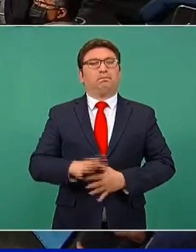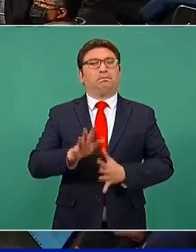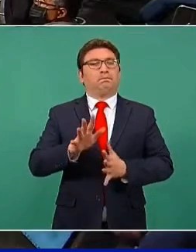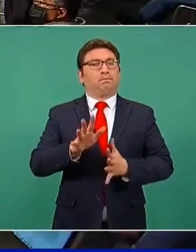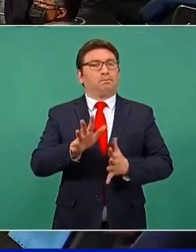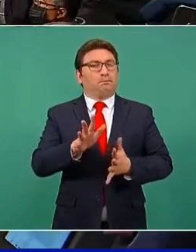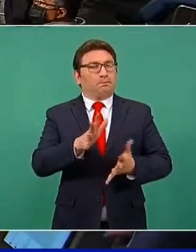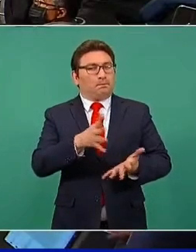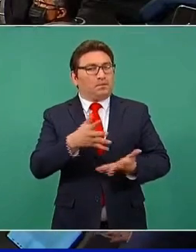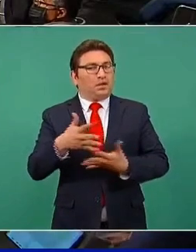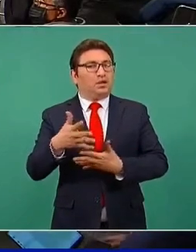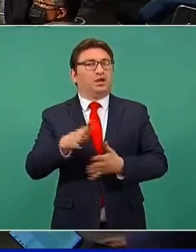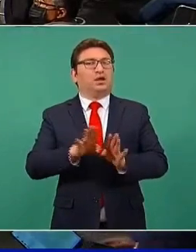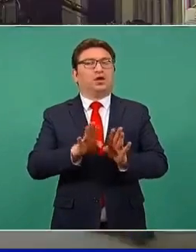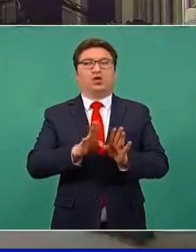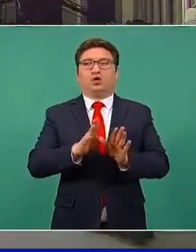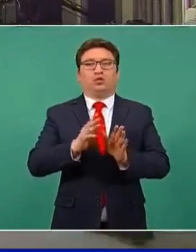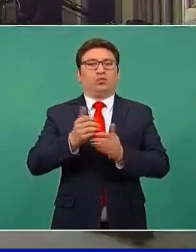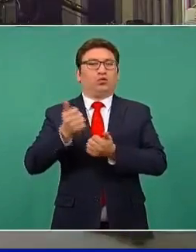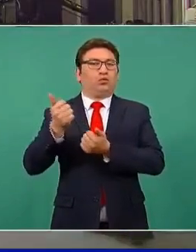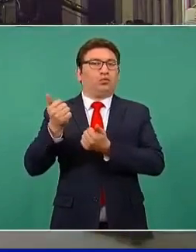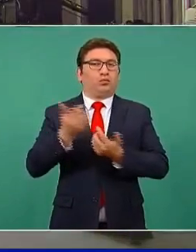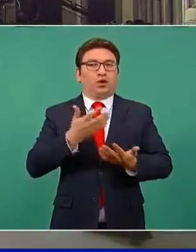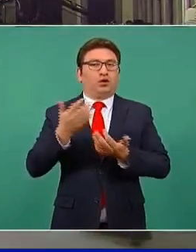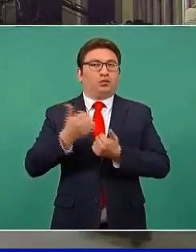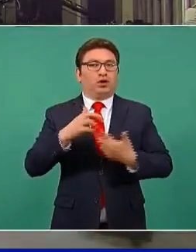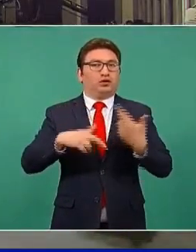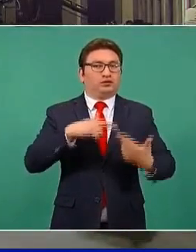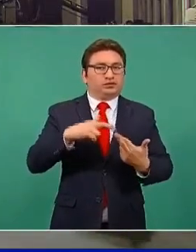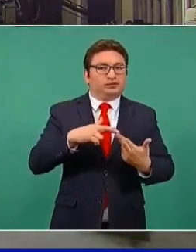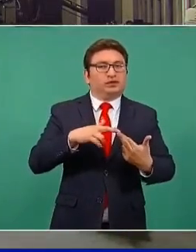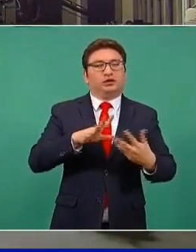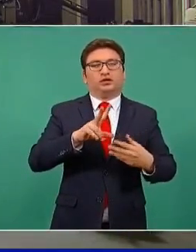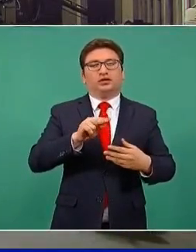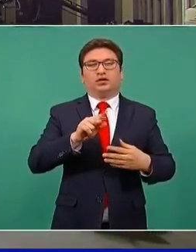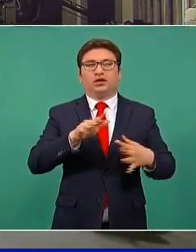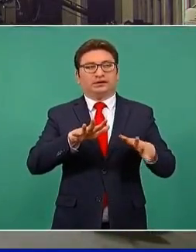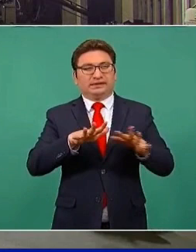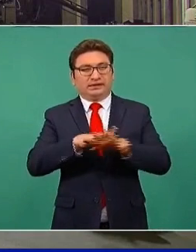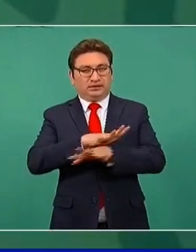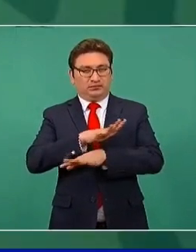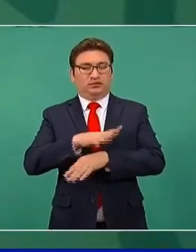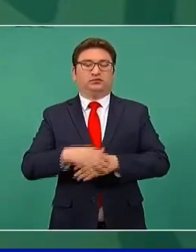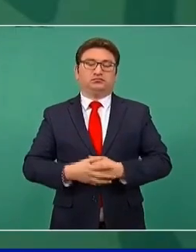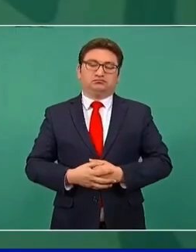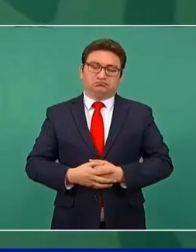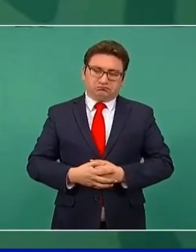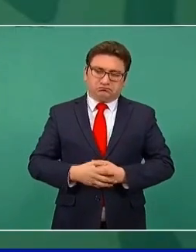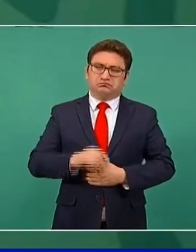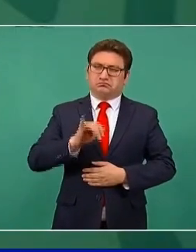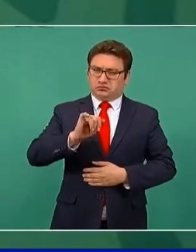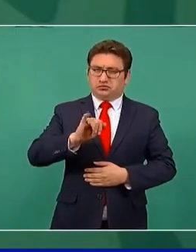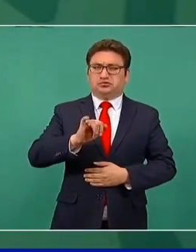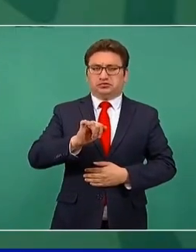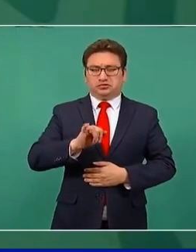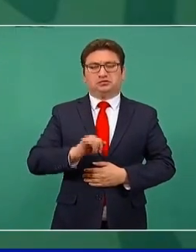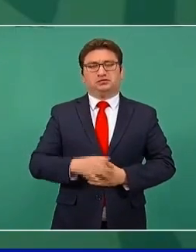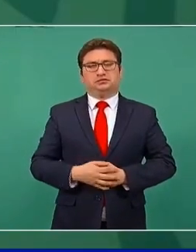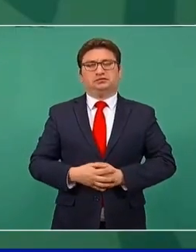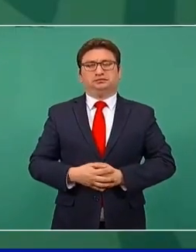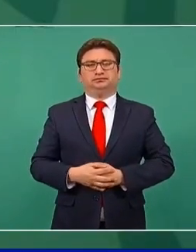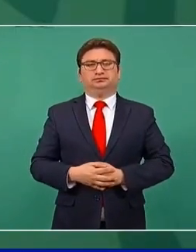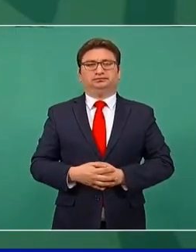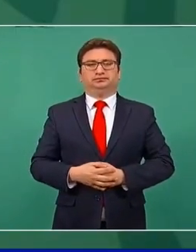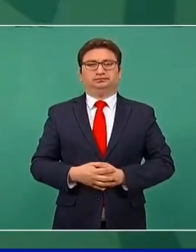sustitución de importaciones regional, ¿no? Sí, sí, incluso incluye